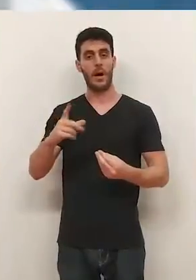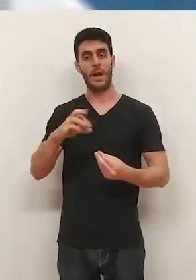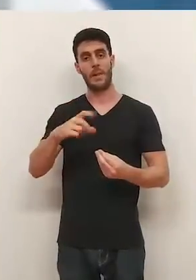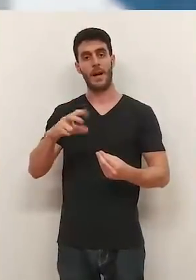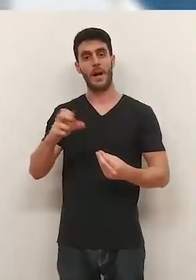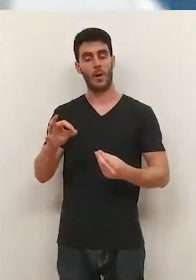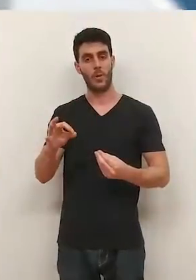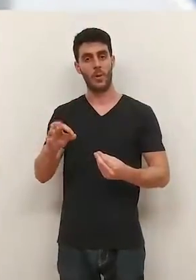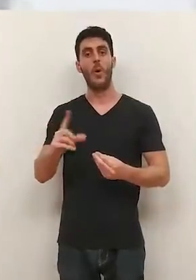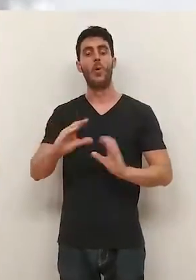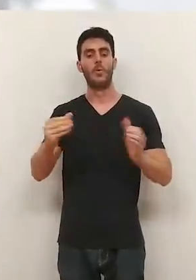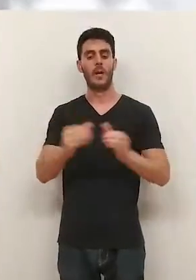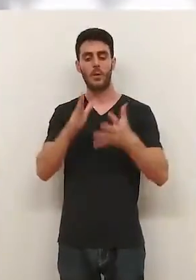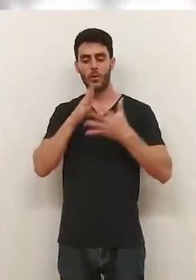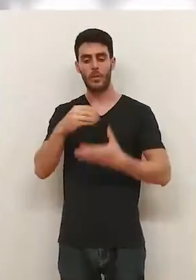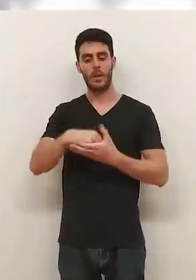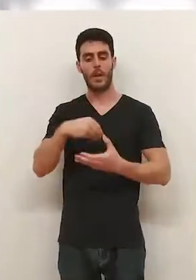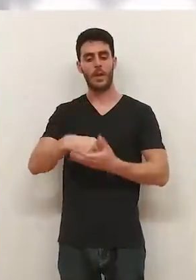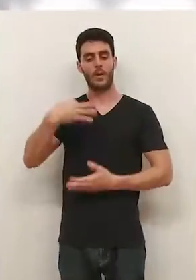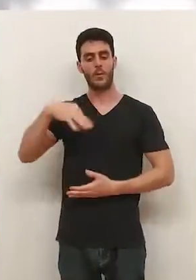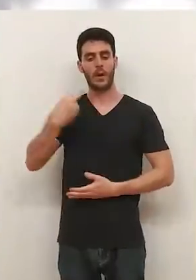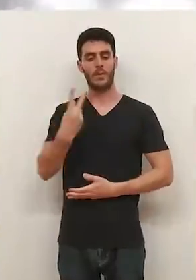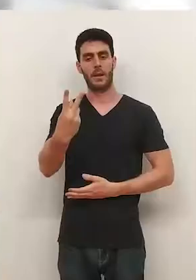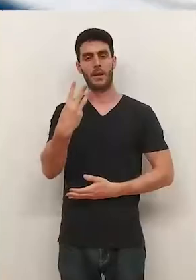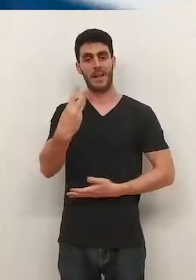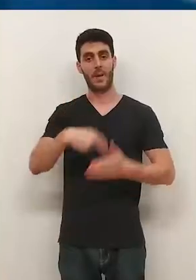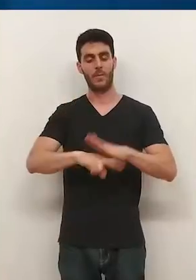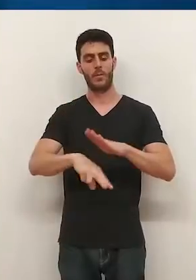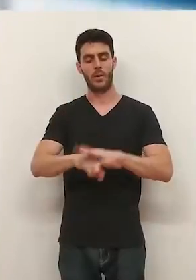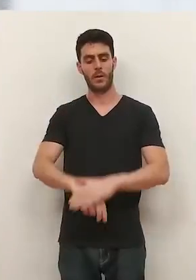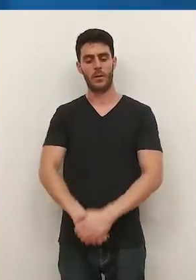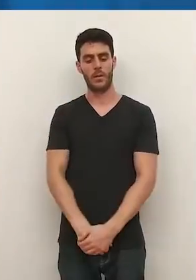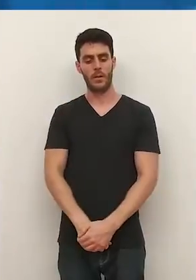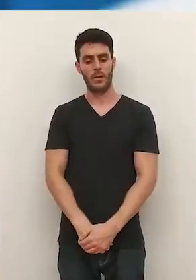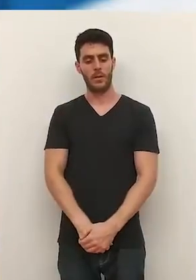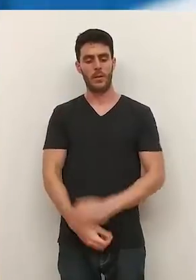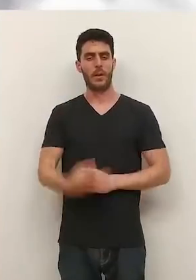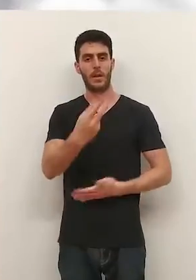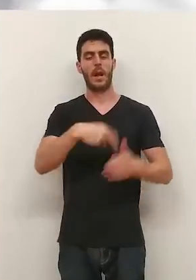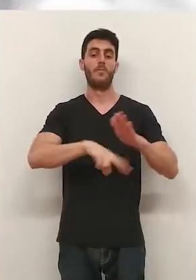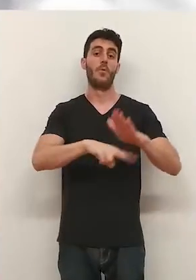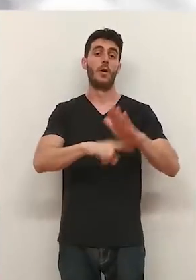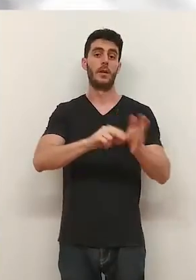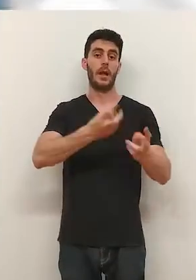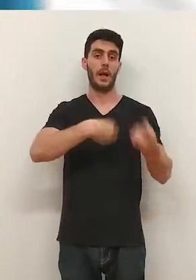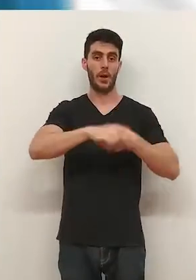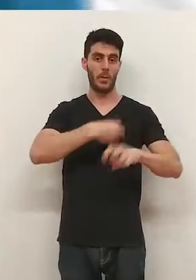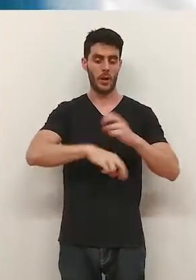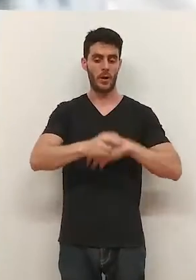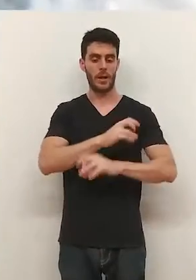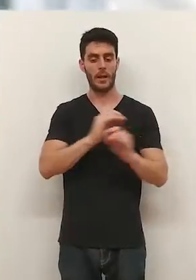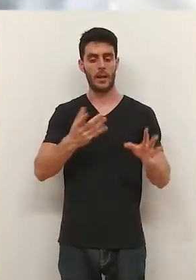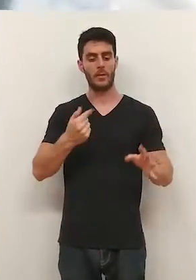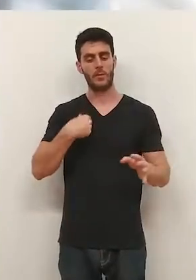mano de Eduardo Arevalo una plantilla que por el momento cuenta con únicamente tres futbolistas. Hay ok de tres jugadores en lo que son las